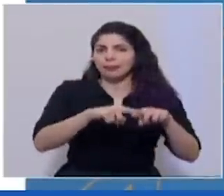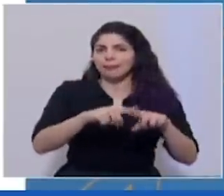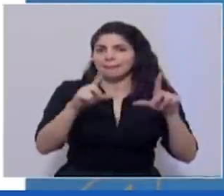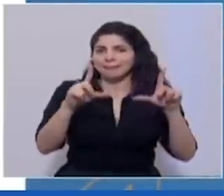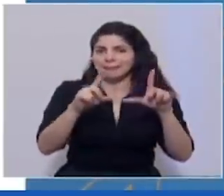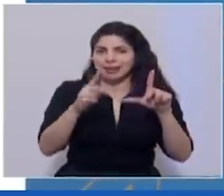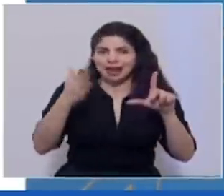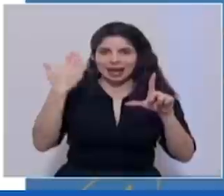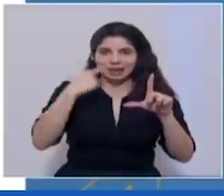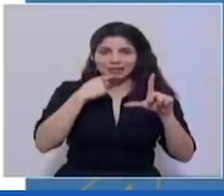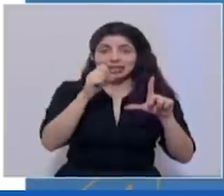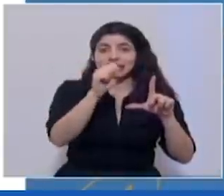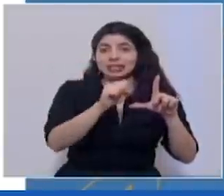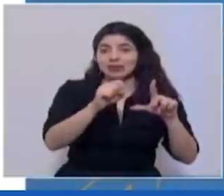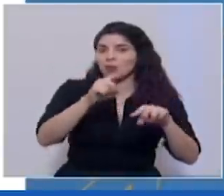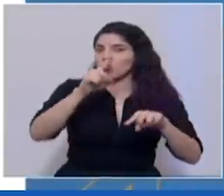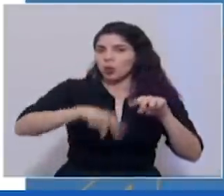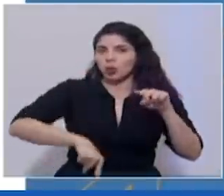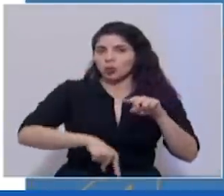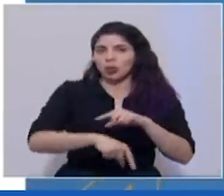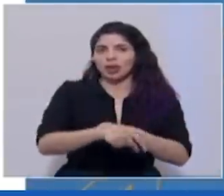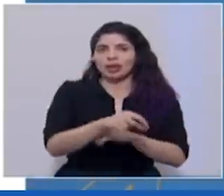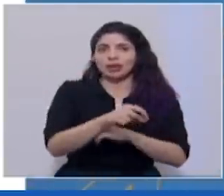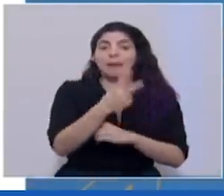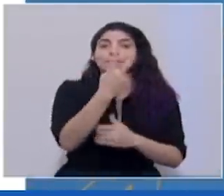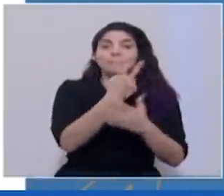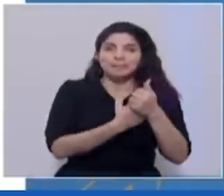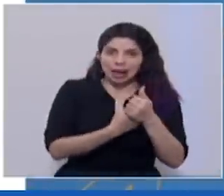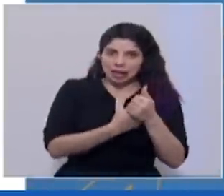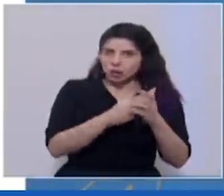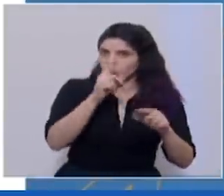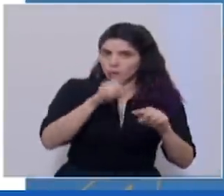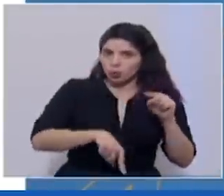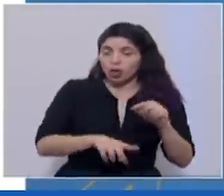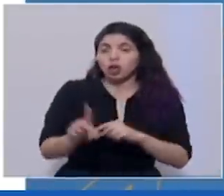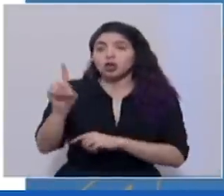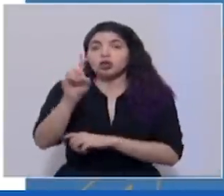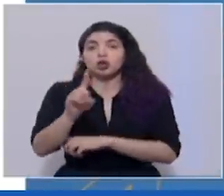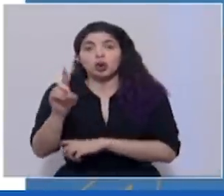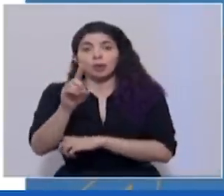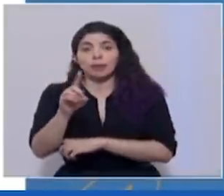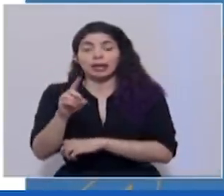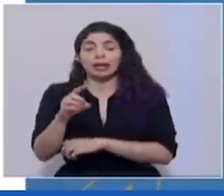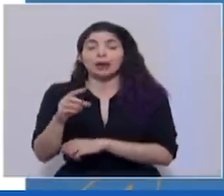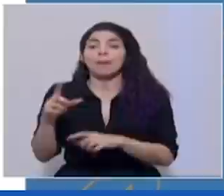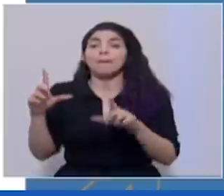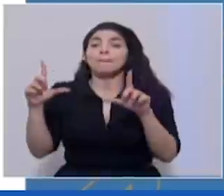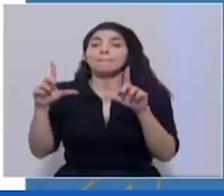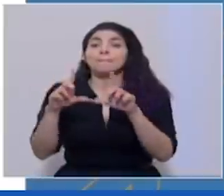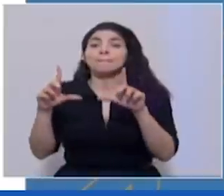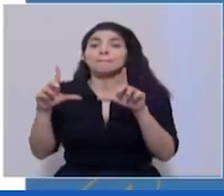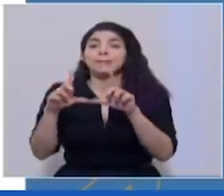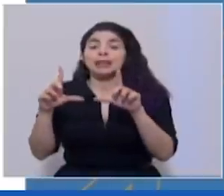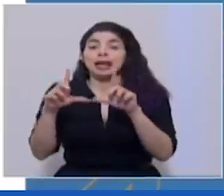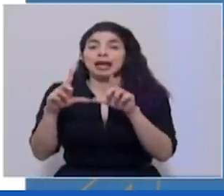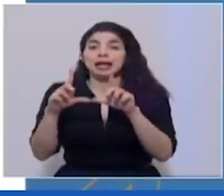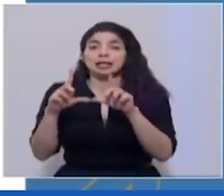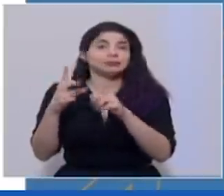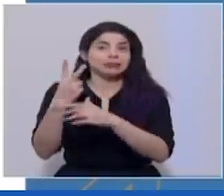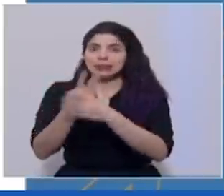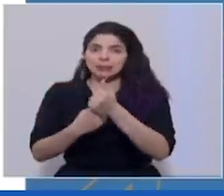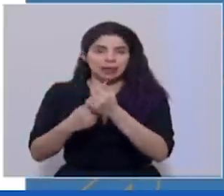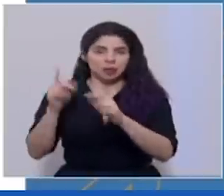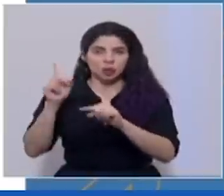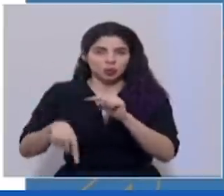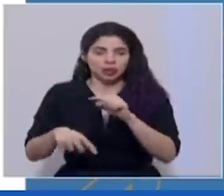mencionado. Sábado no circulan las placas par, perdón, y domingo no circulan las placas impar.